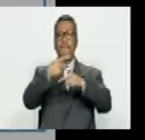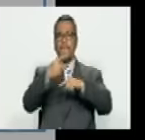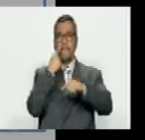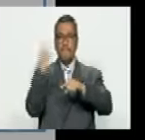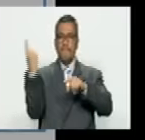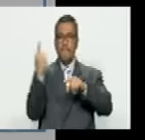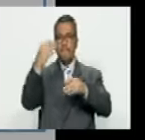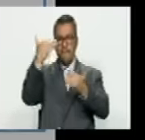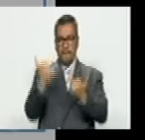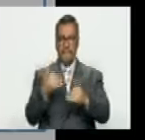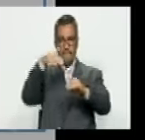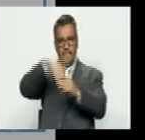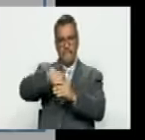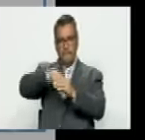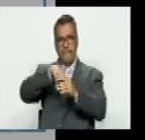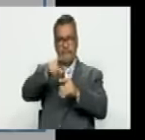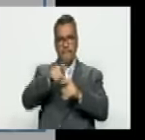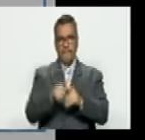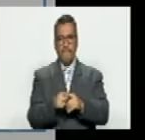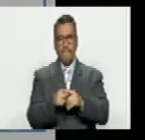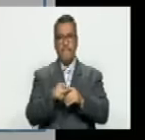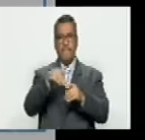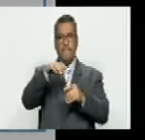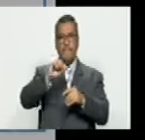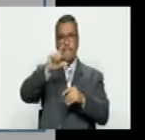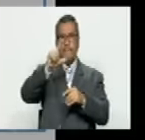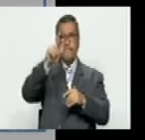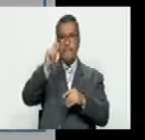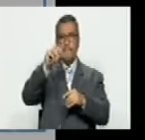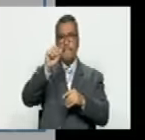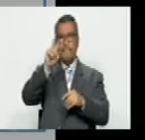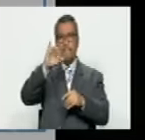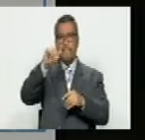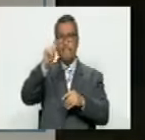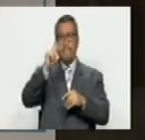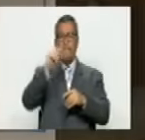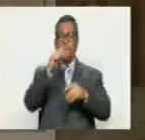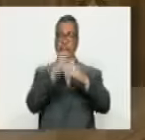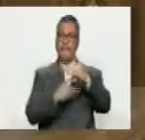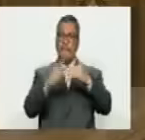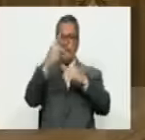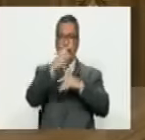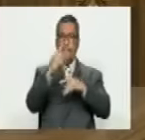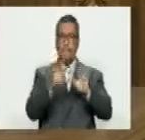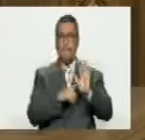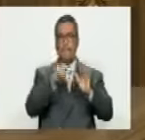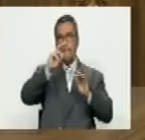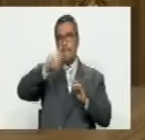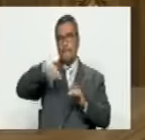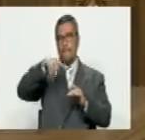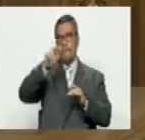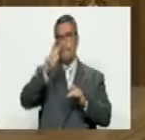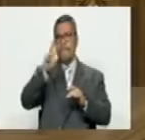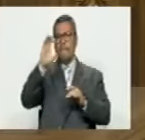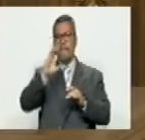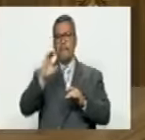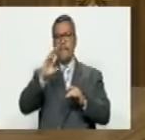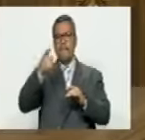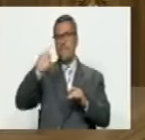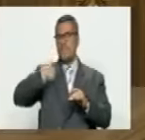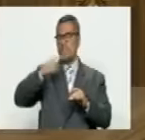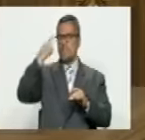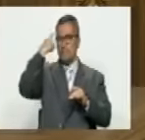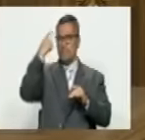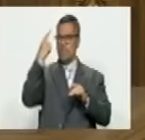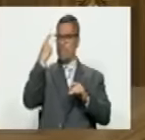llegamos a las elecciones a Altavista PBT Project el proyecto Altavista PBT yo no tenía la menor